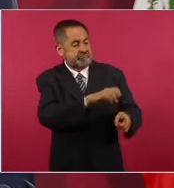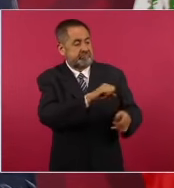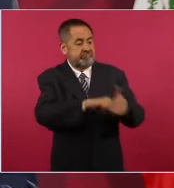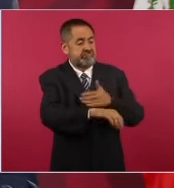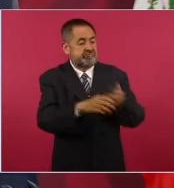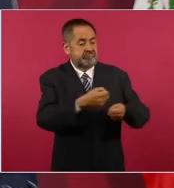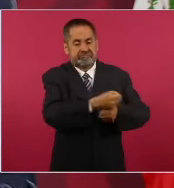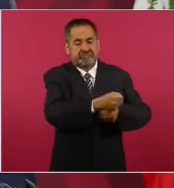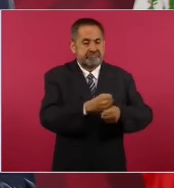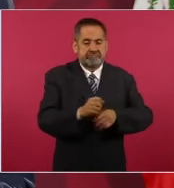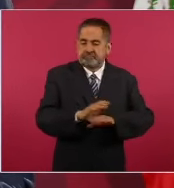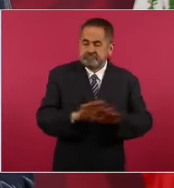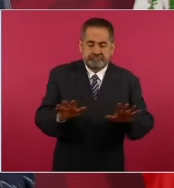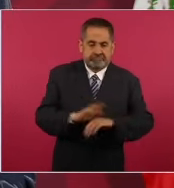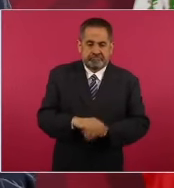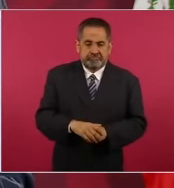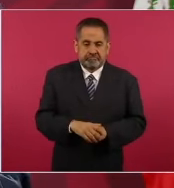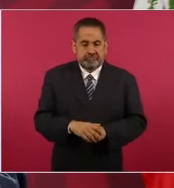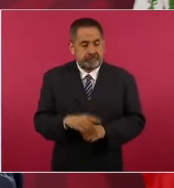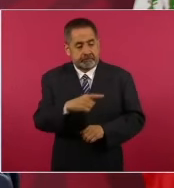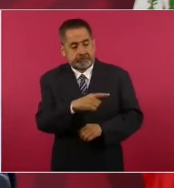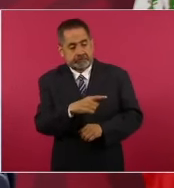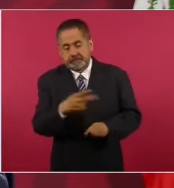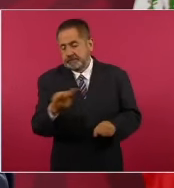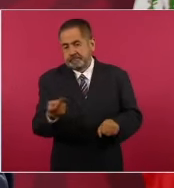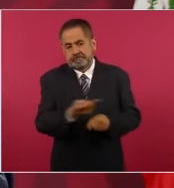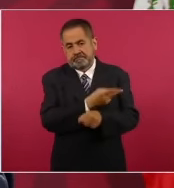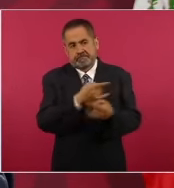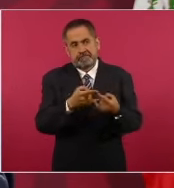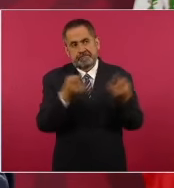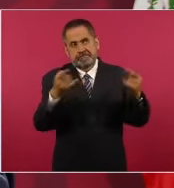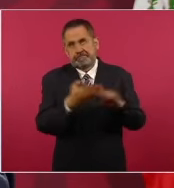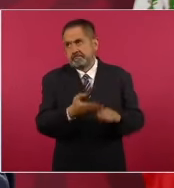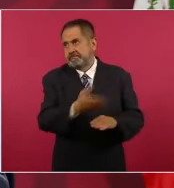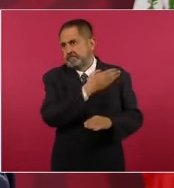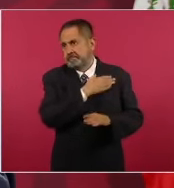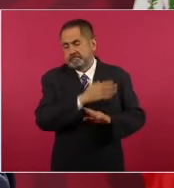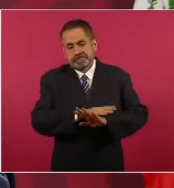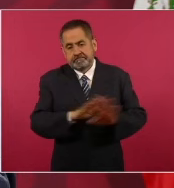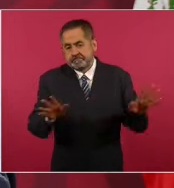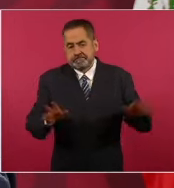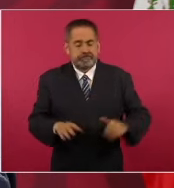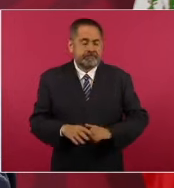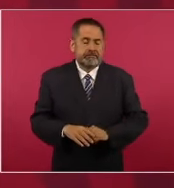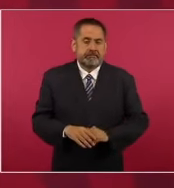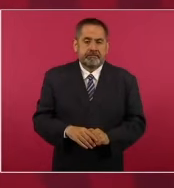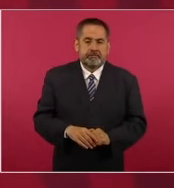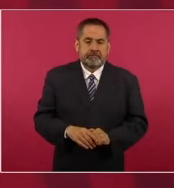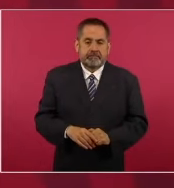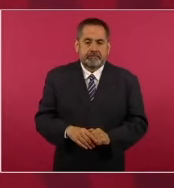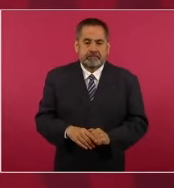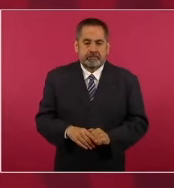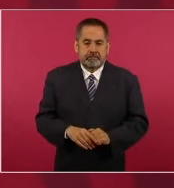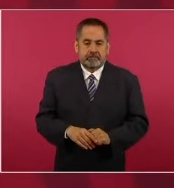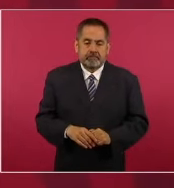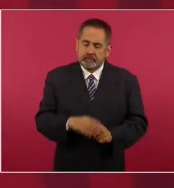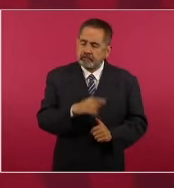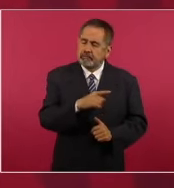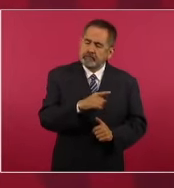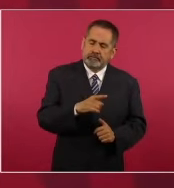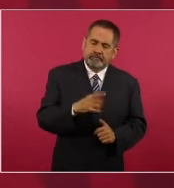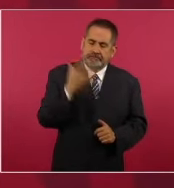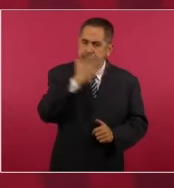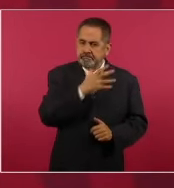algo histórico, importantísimo.